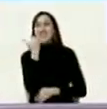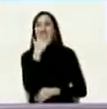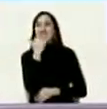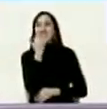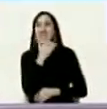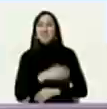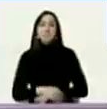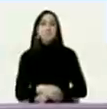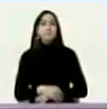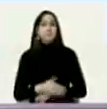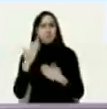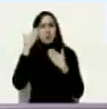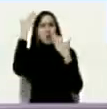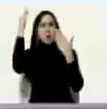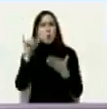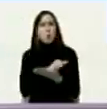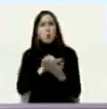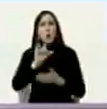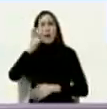mis saludos allá en Nueva York